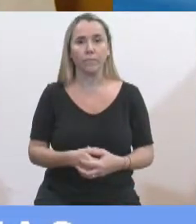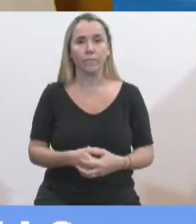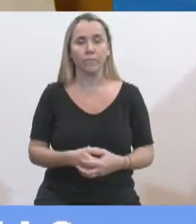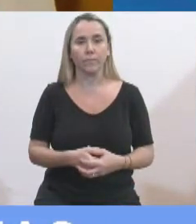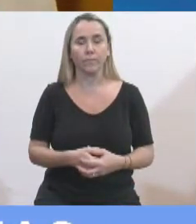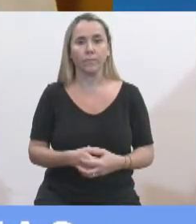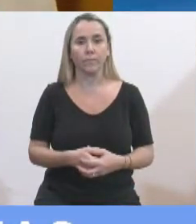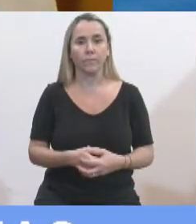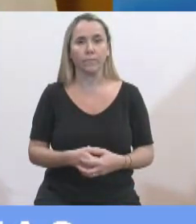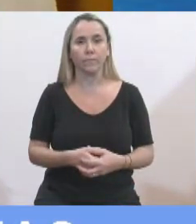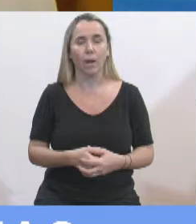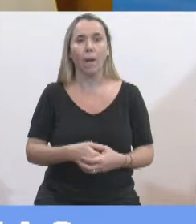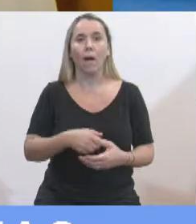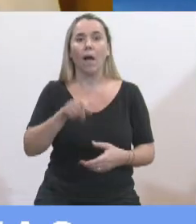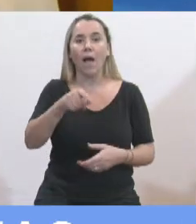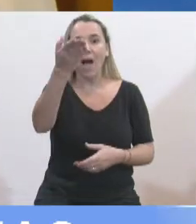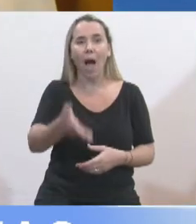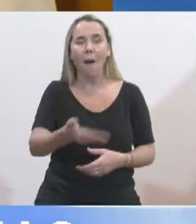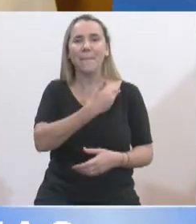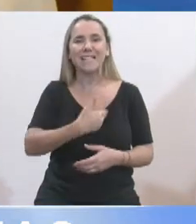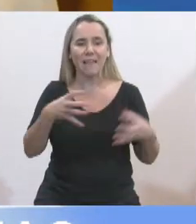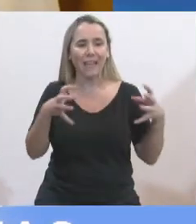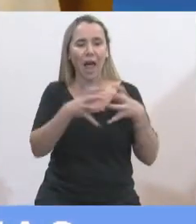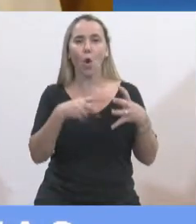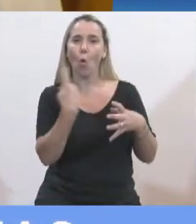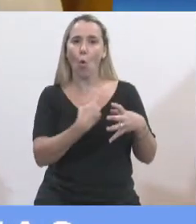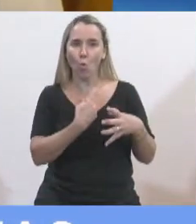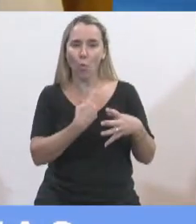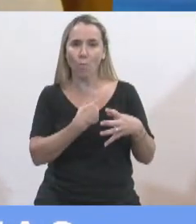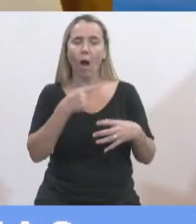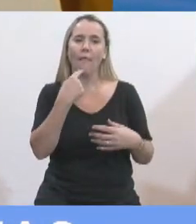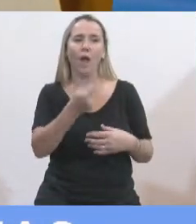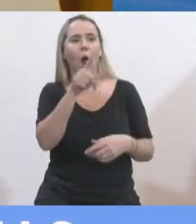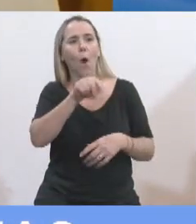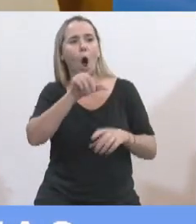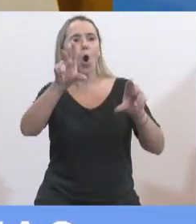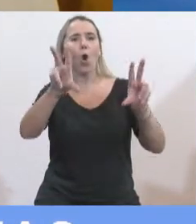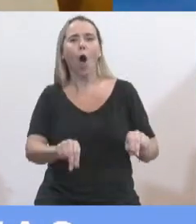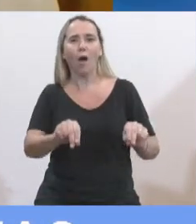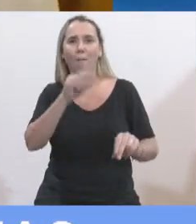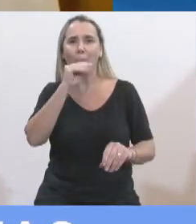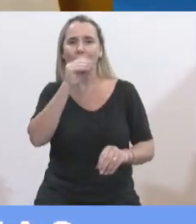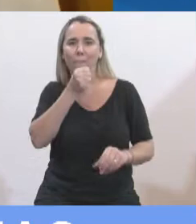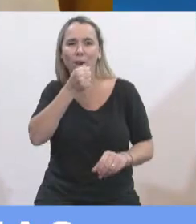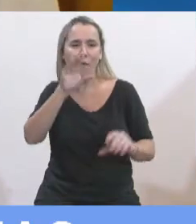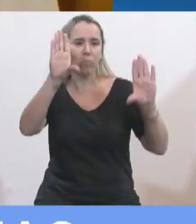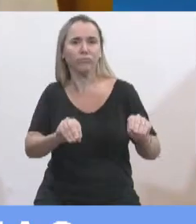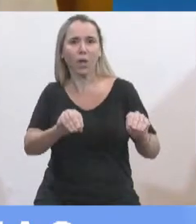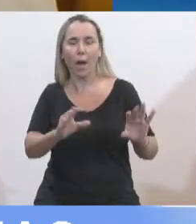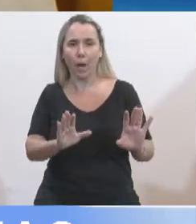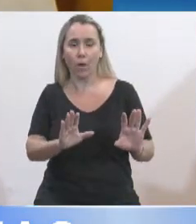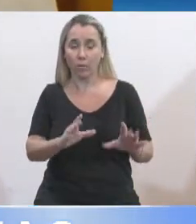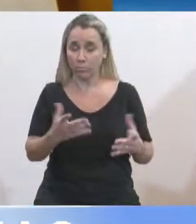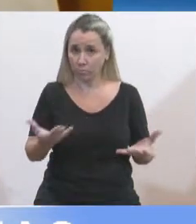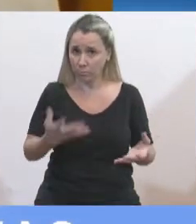se le llamó a la presidenta de nuestro cuerpo, que es arbitraria, que cortó los micrófonos, cuando realmente